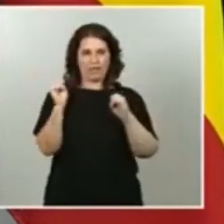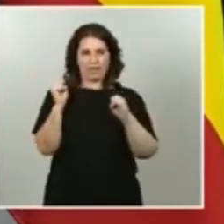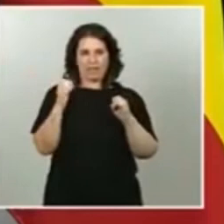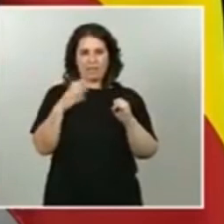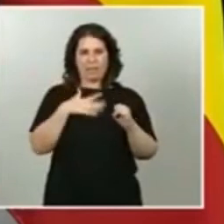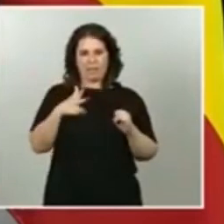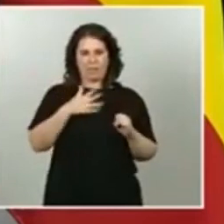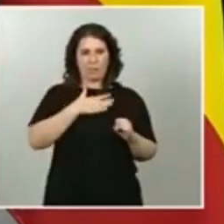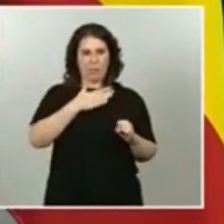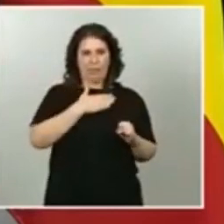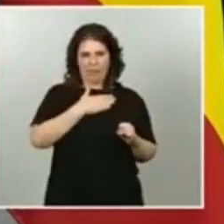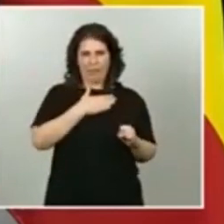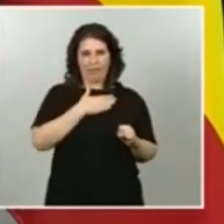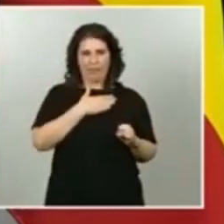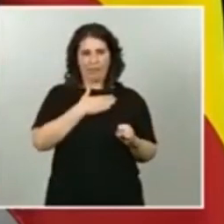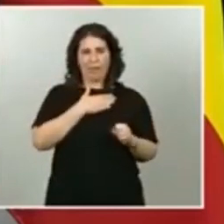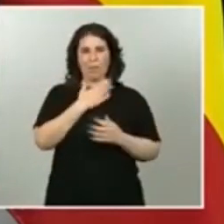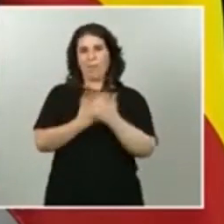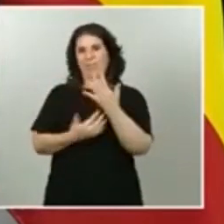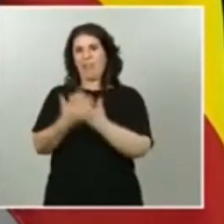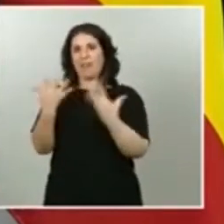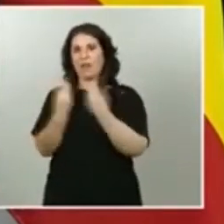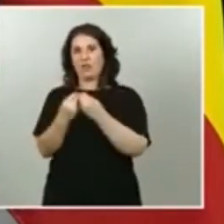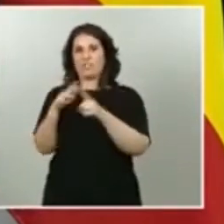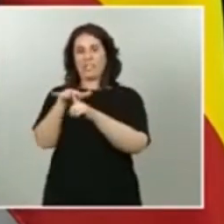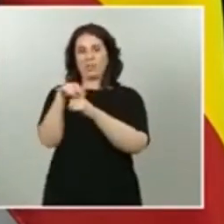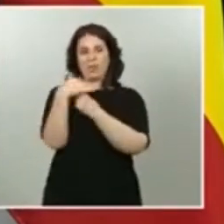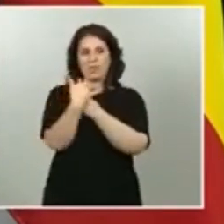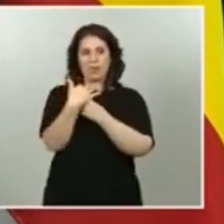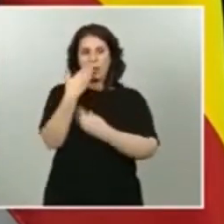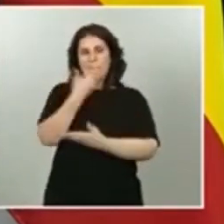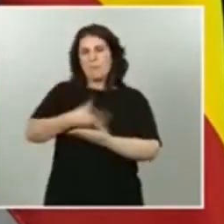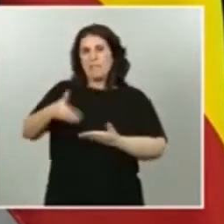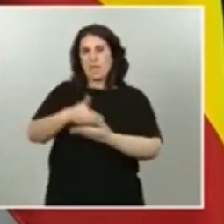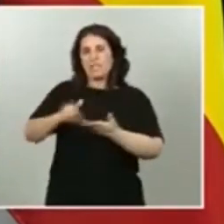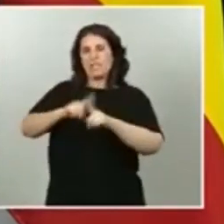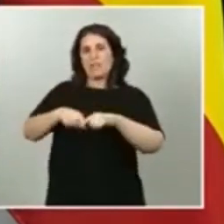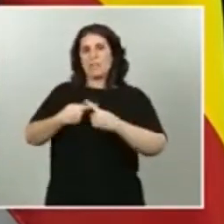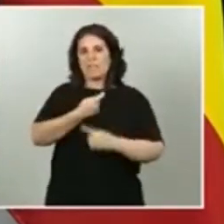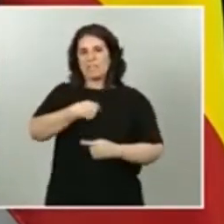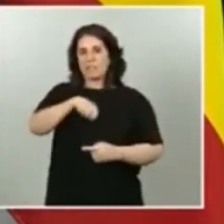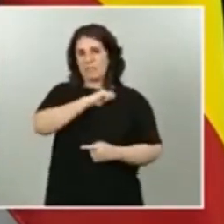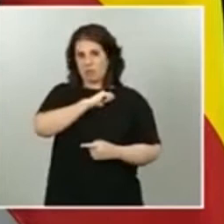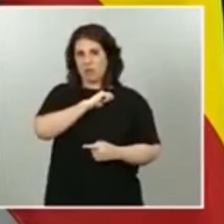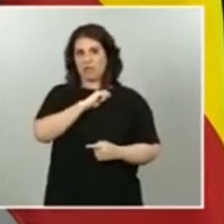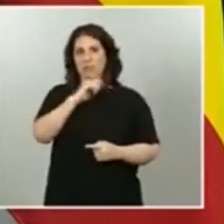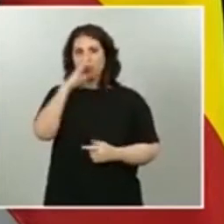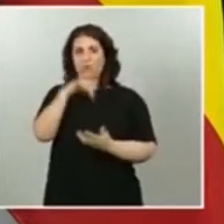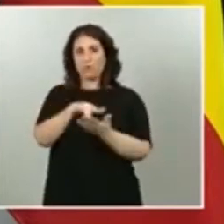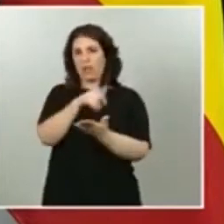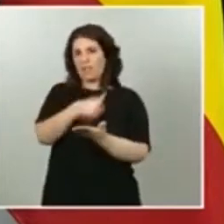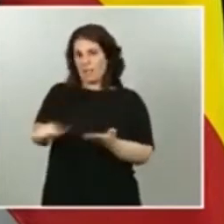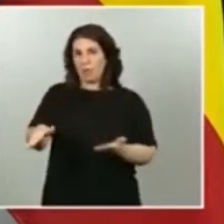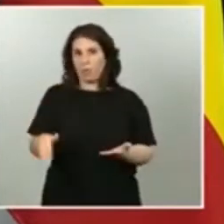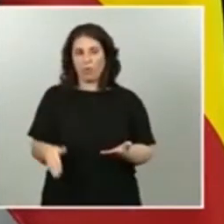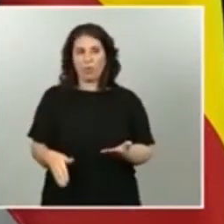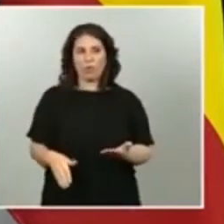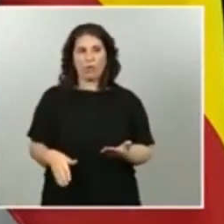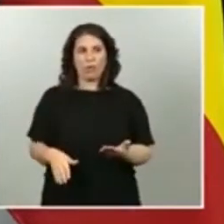con la situación que han vivido millones de familias españolas que se enfrentaban a un desahucio, creo que